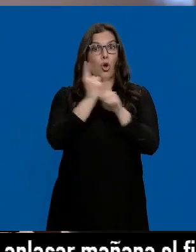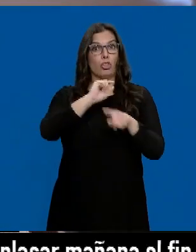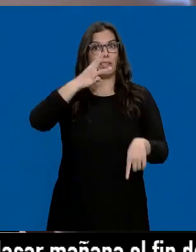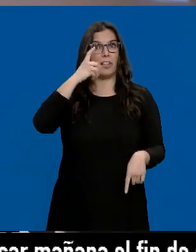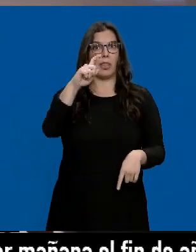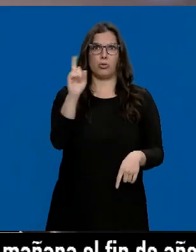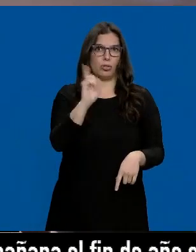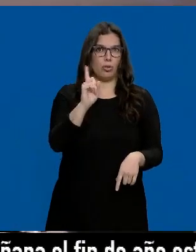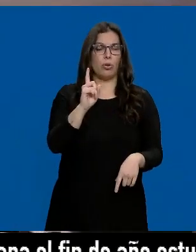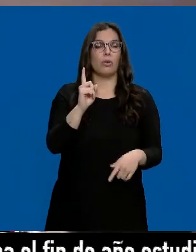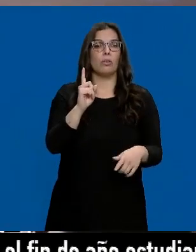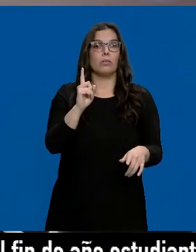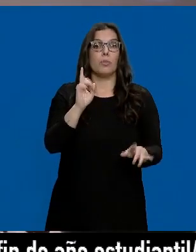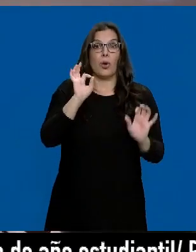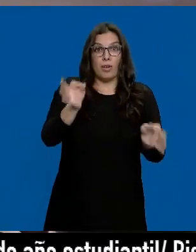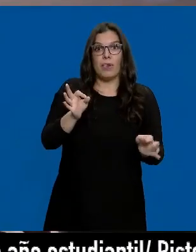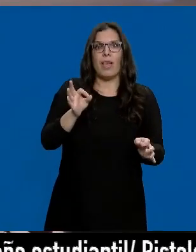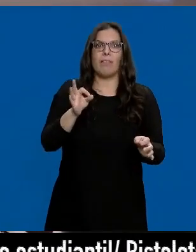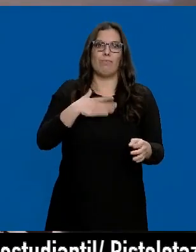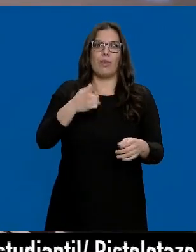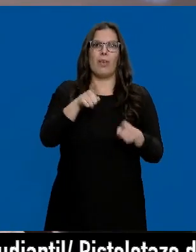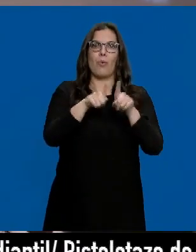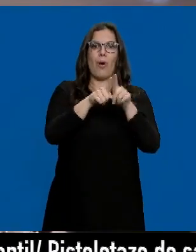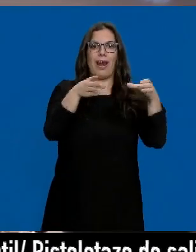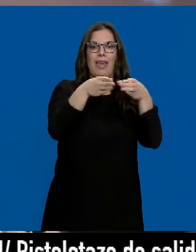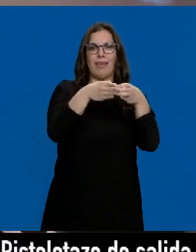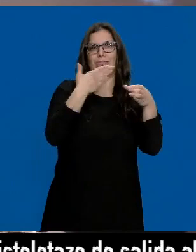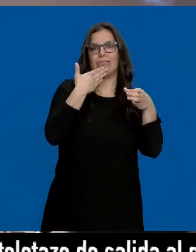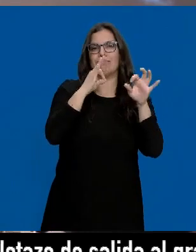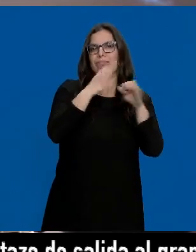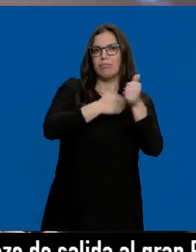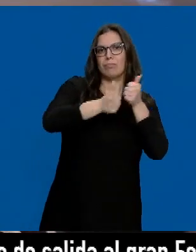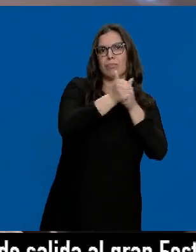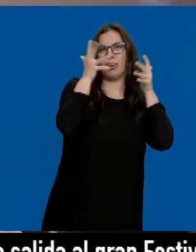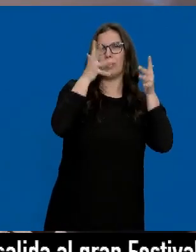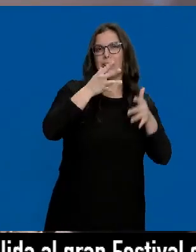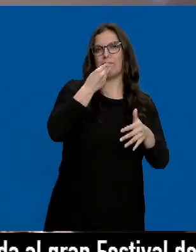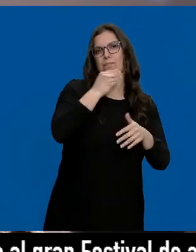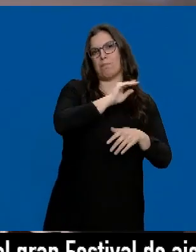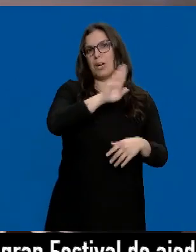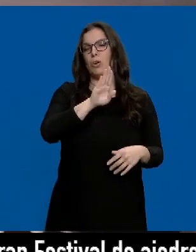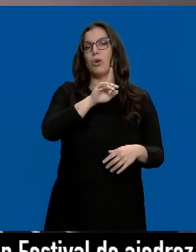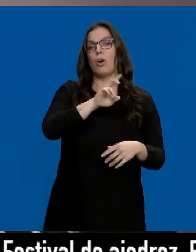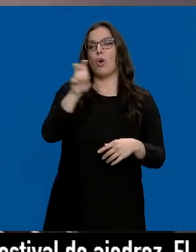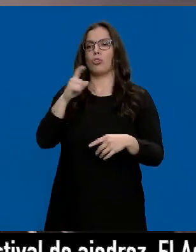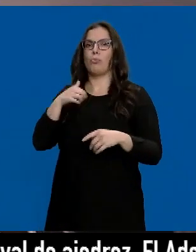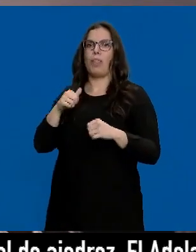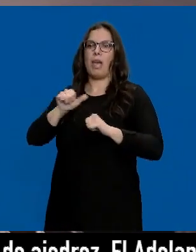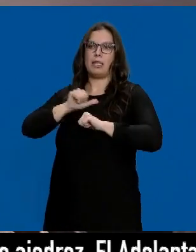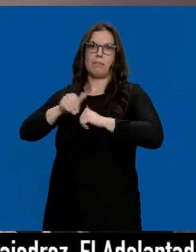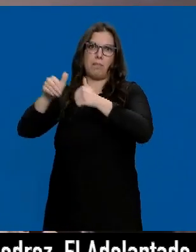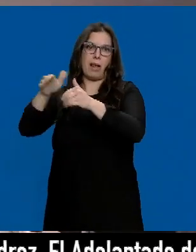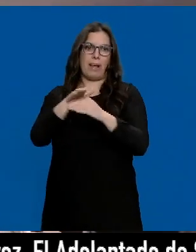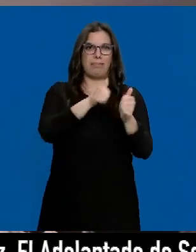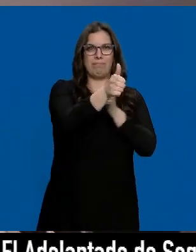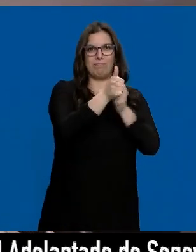tercera dosis. Es cierto que se puede priorizar grupos en los que es más recomendable y en los que a lo mejor se puede retrasar un poco mientras se cubren los